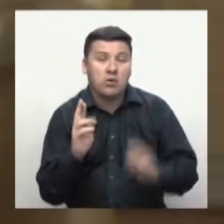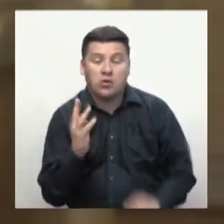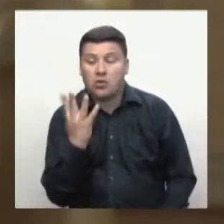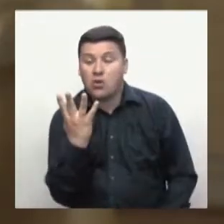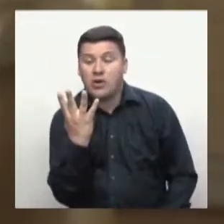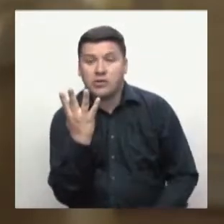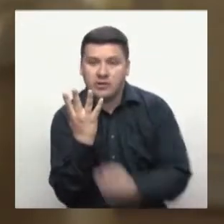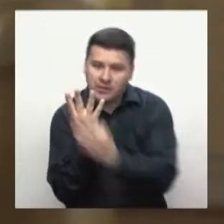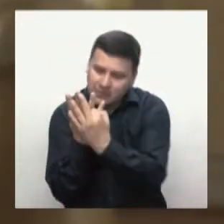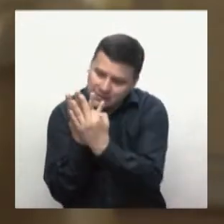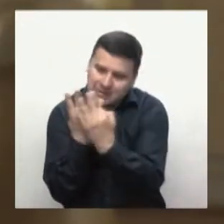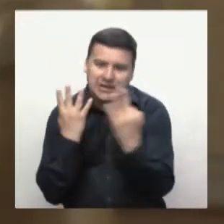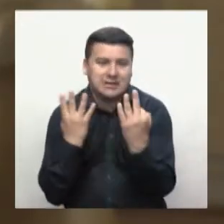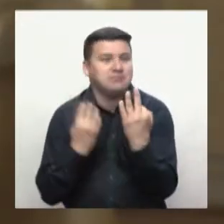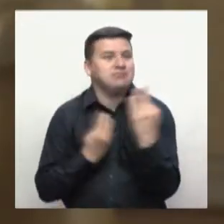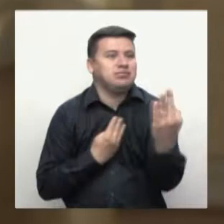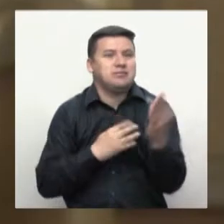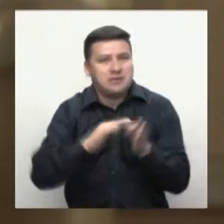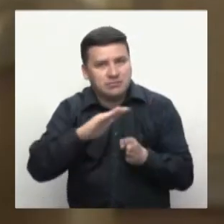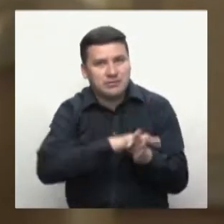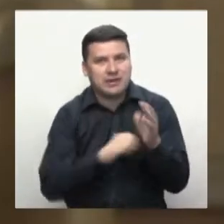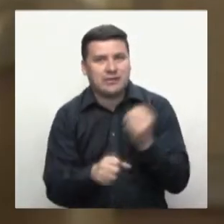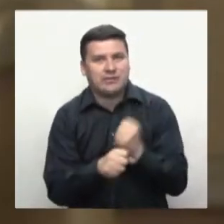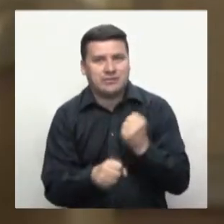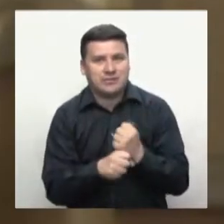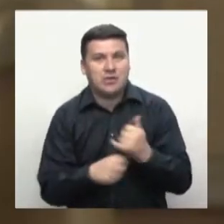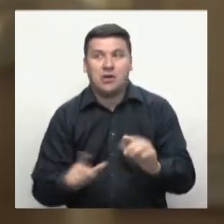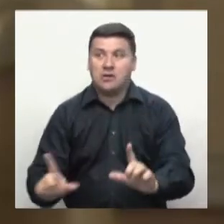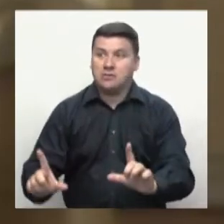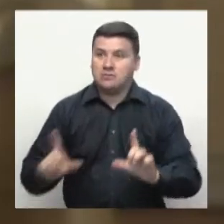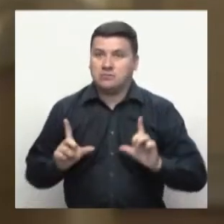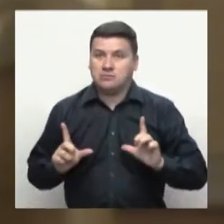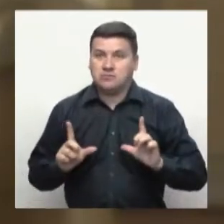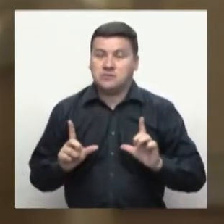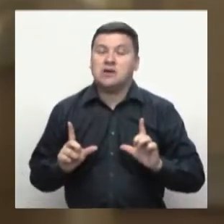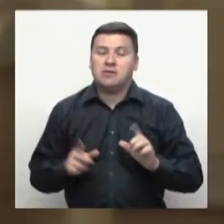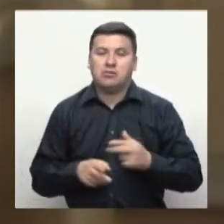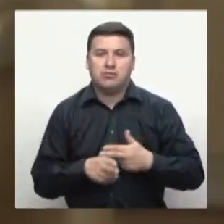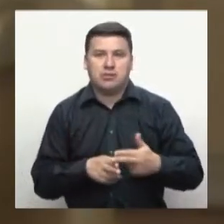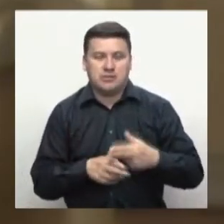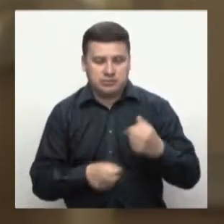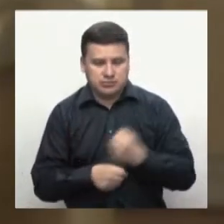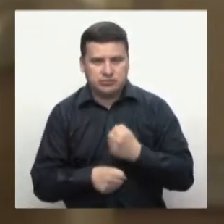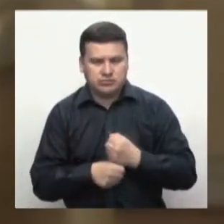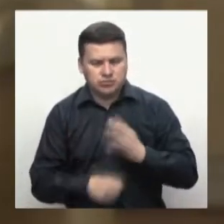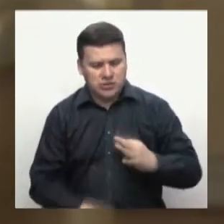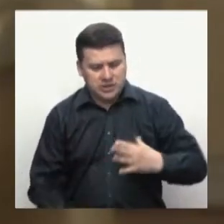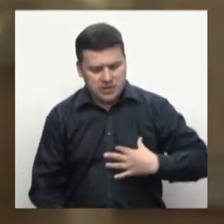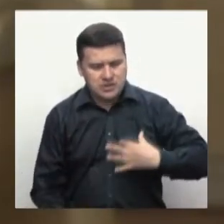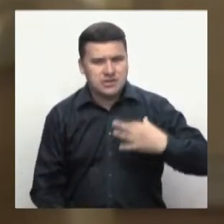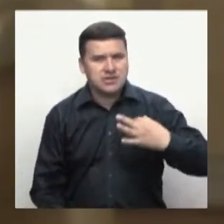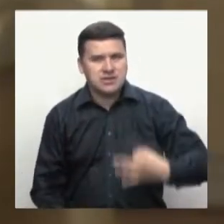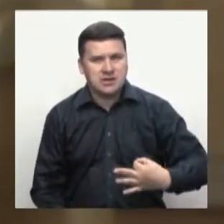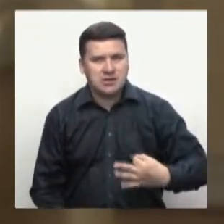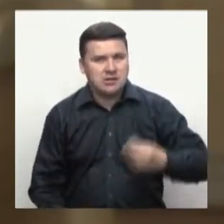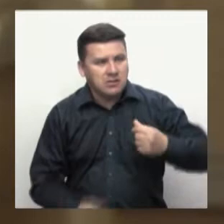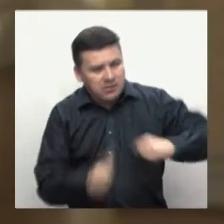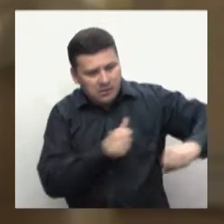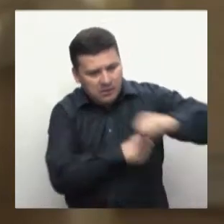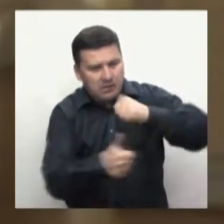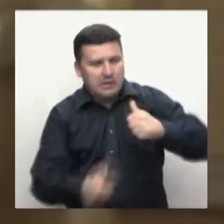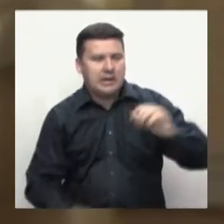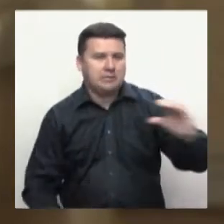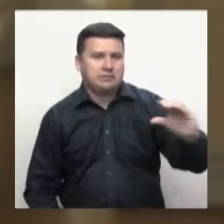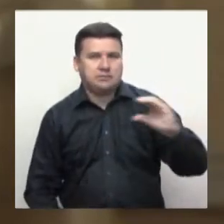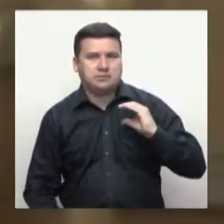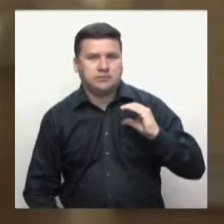final de mi gobierno, la meta es que 3 de cada 4 egresados, cuando se gradúen,